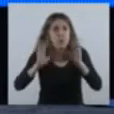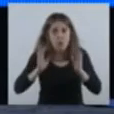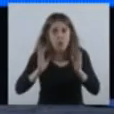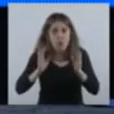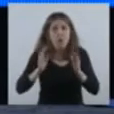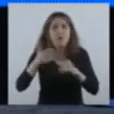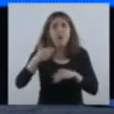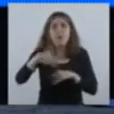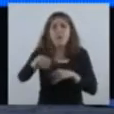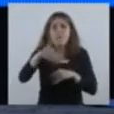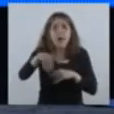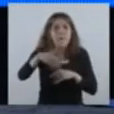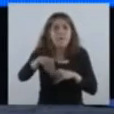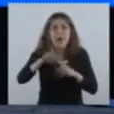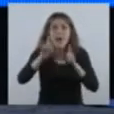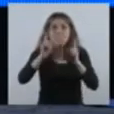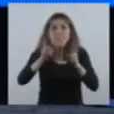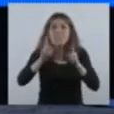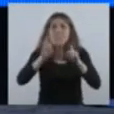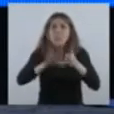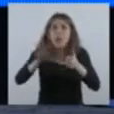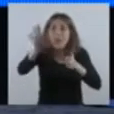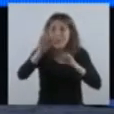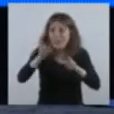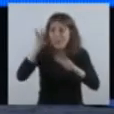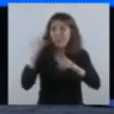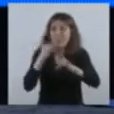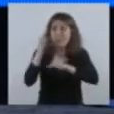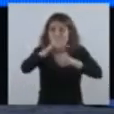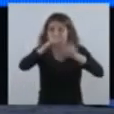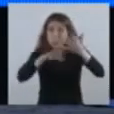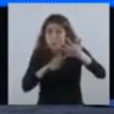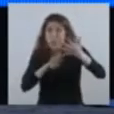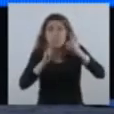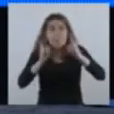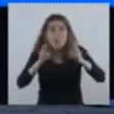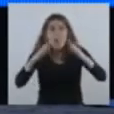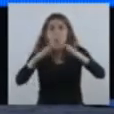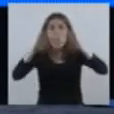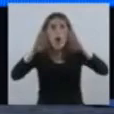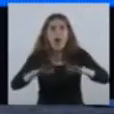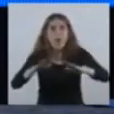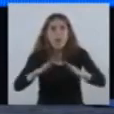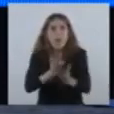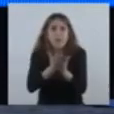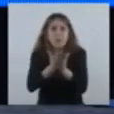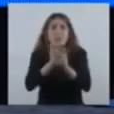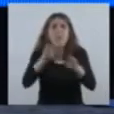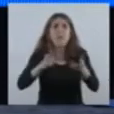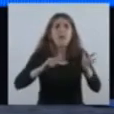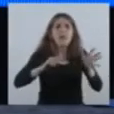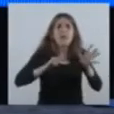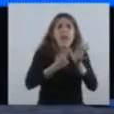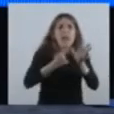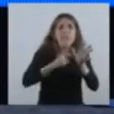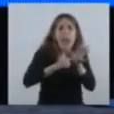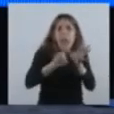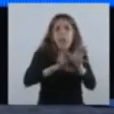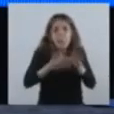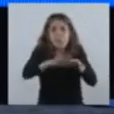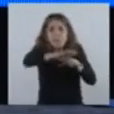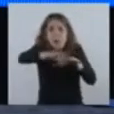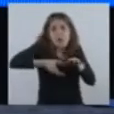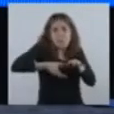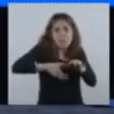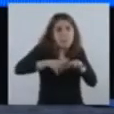Vamos a seguir en las mismas condiciones en esas provincias y vamos a seguir en las mismas condiciones en el área metropolitana de Buenos Aires. En